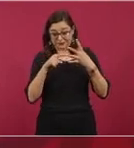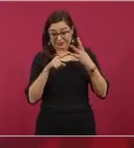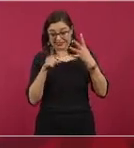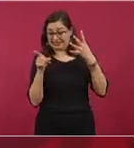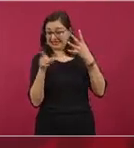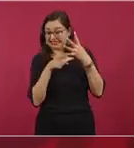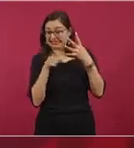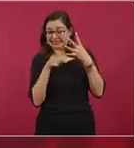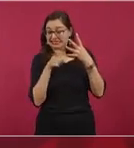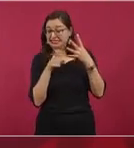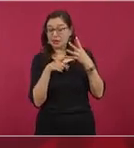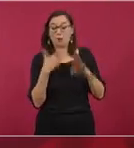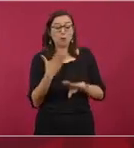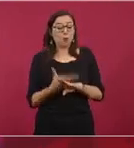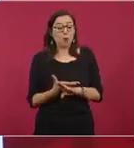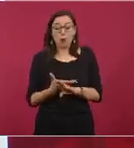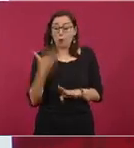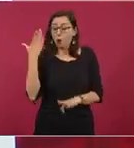que es